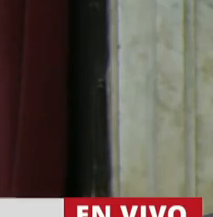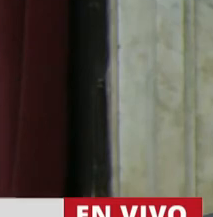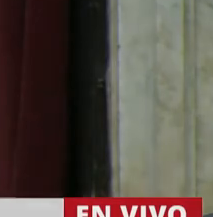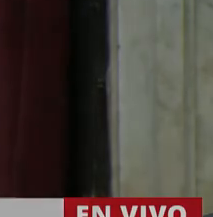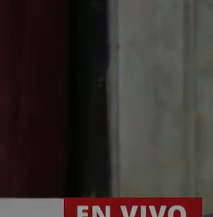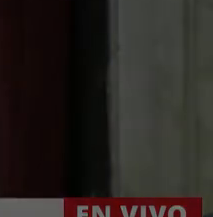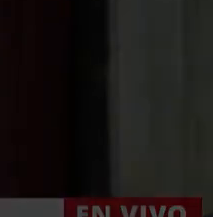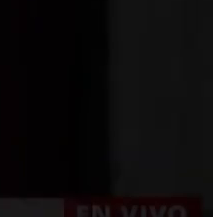de Asuntos Constitucionales. Constitucionales Comisión Asuntos ¡Gracias!